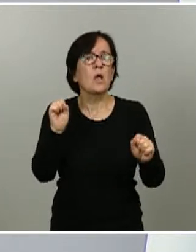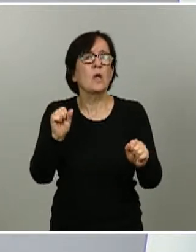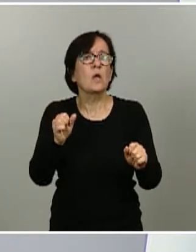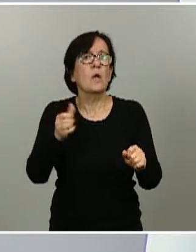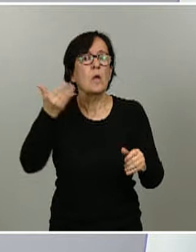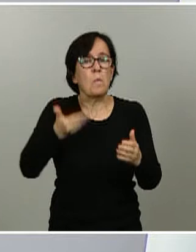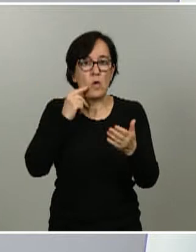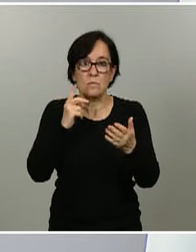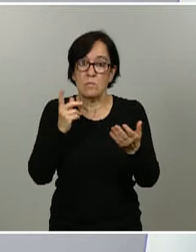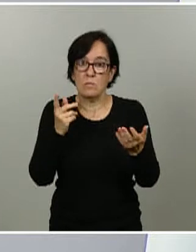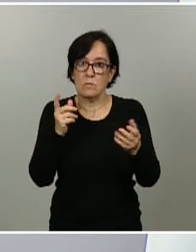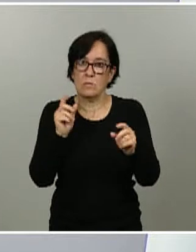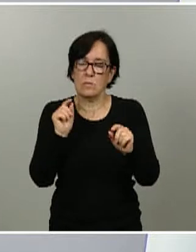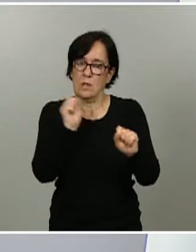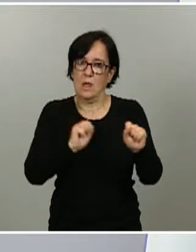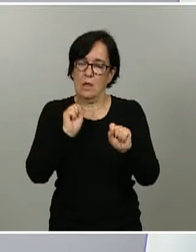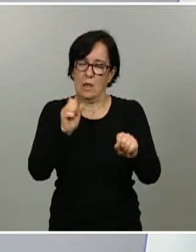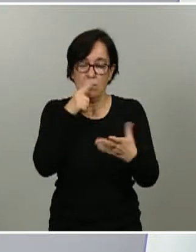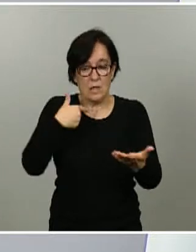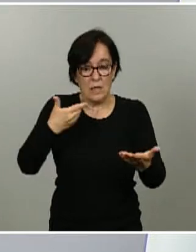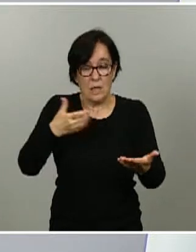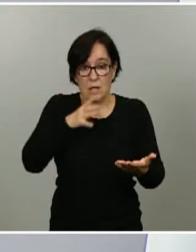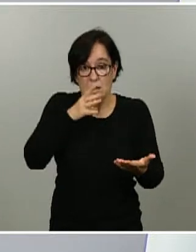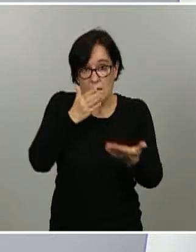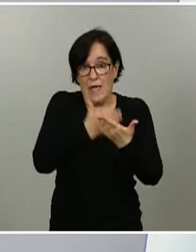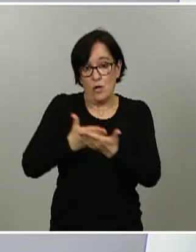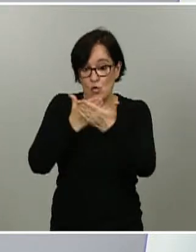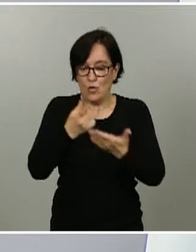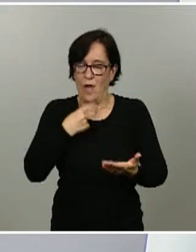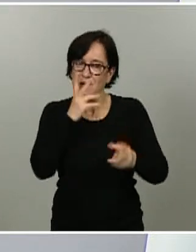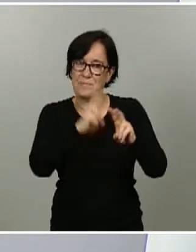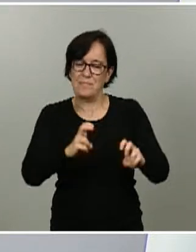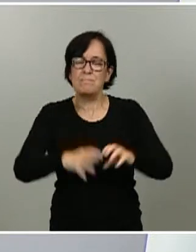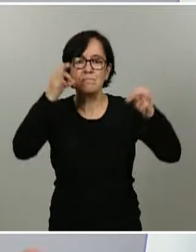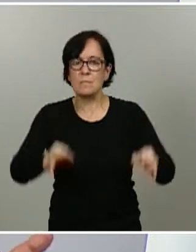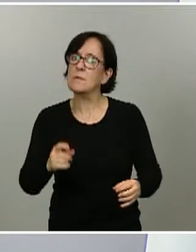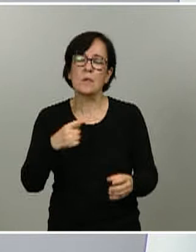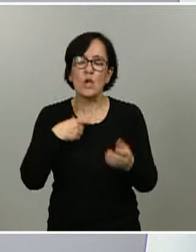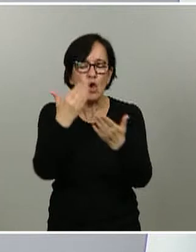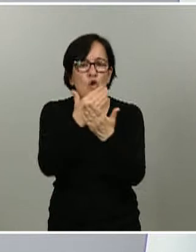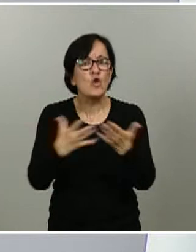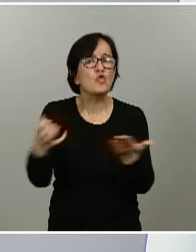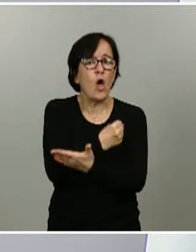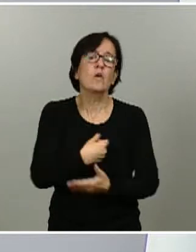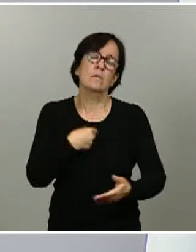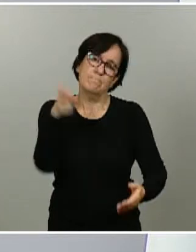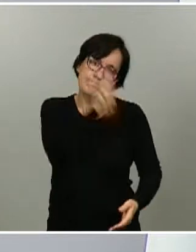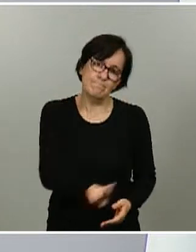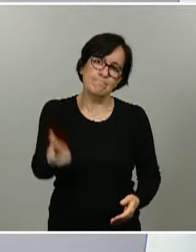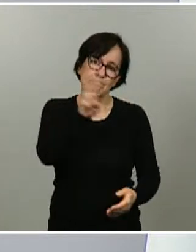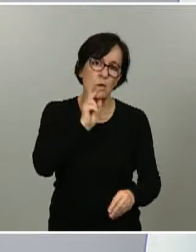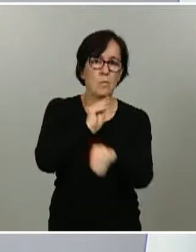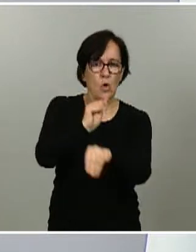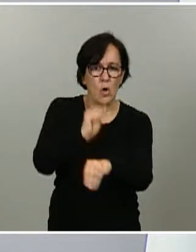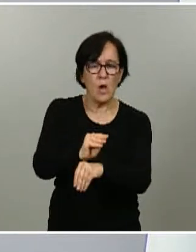confirmar esto. Y, por tanto, nos viene a reafirmar en todos los criterios de prudencia que hemos venido reiterando las ruedas de prensa, las ruedas de